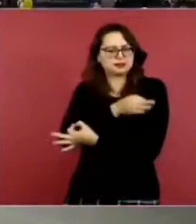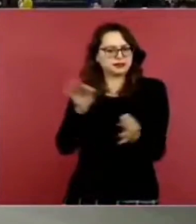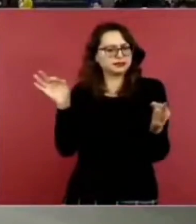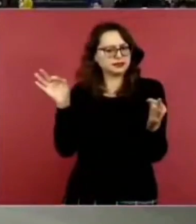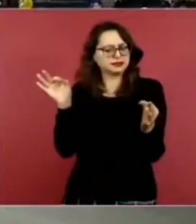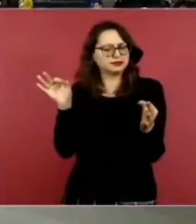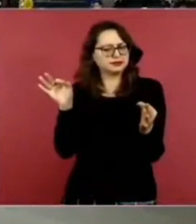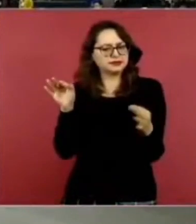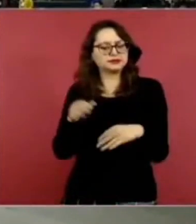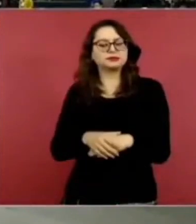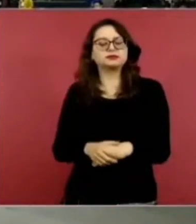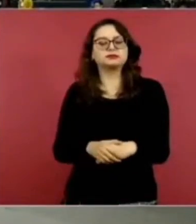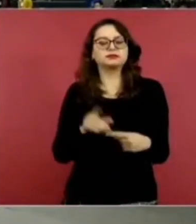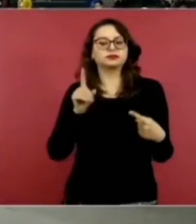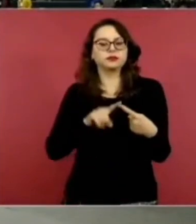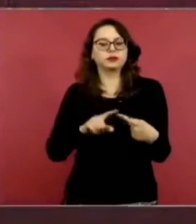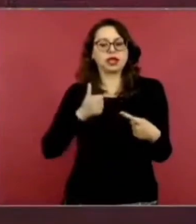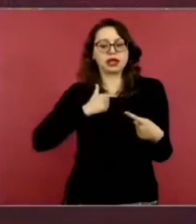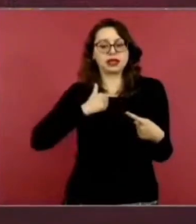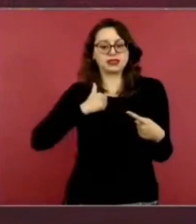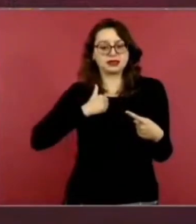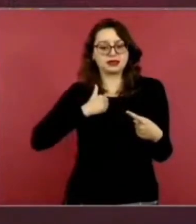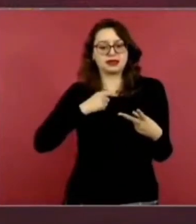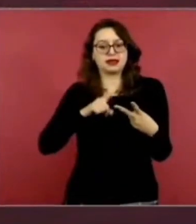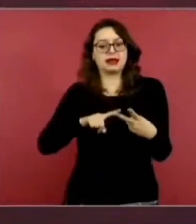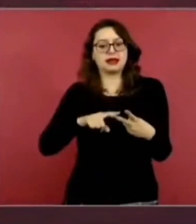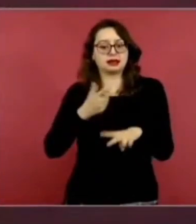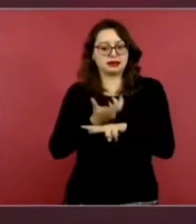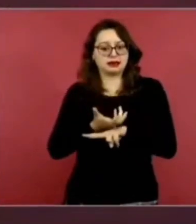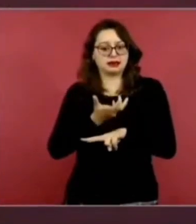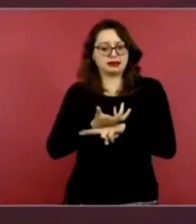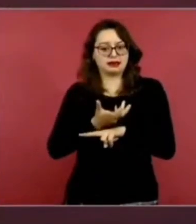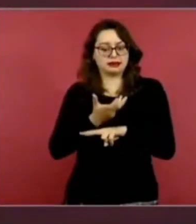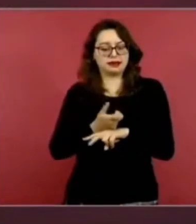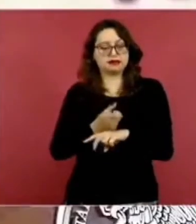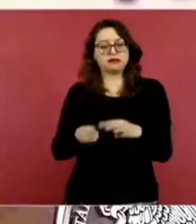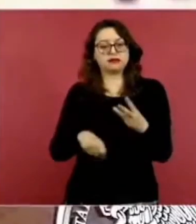Un canadiense, un estadounidense